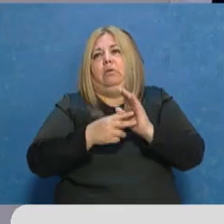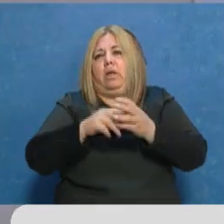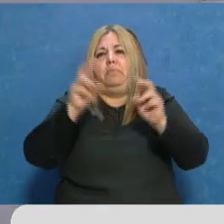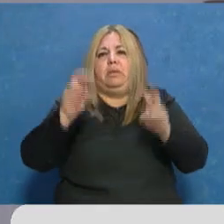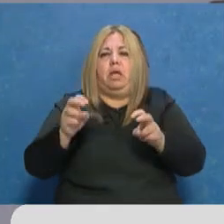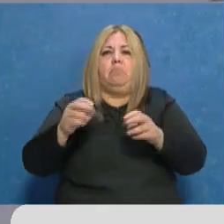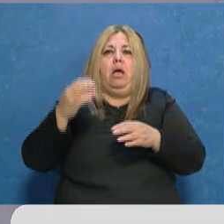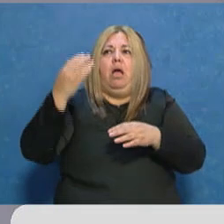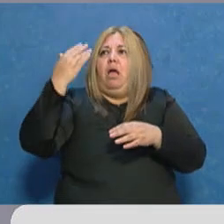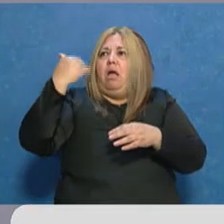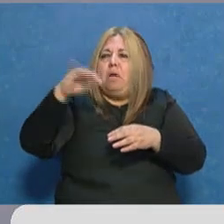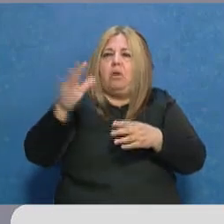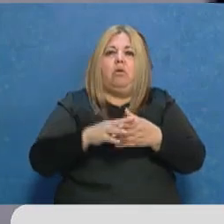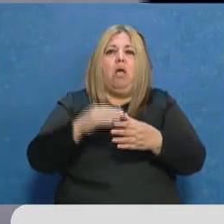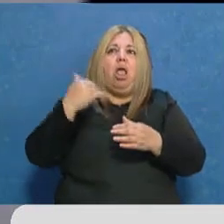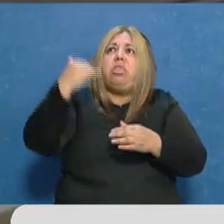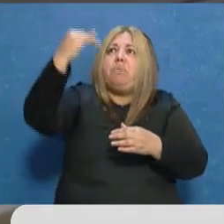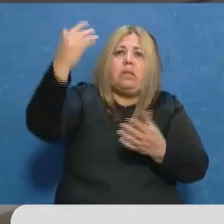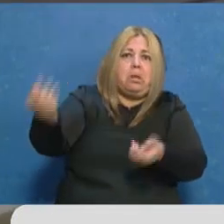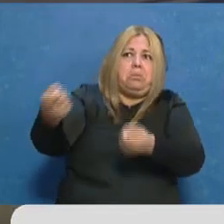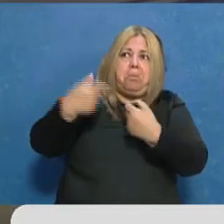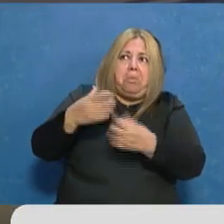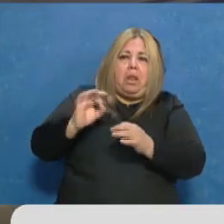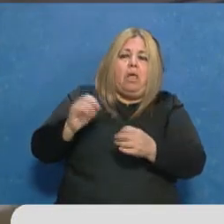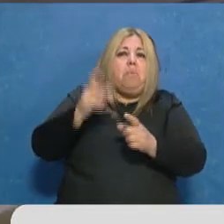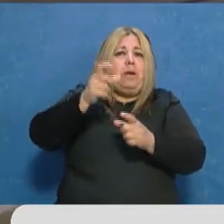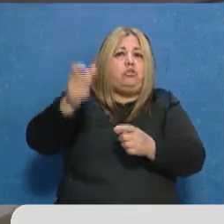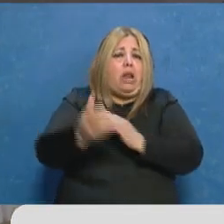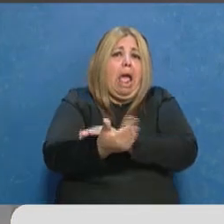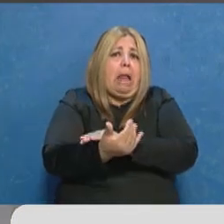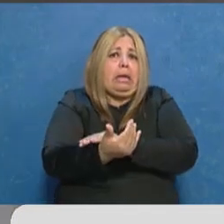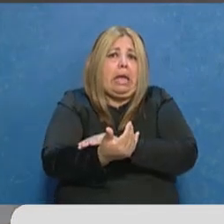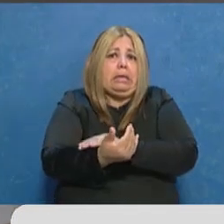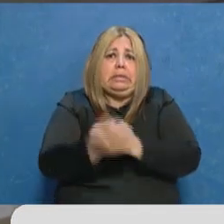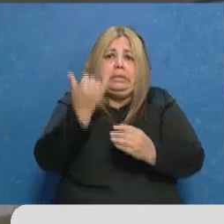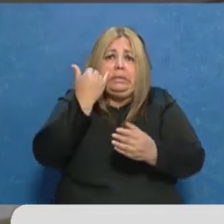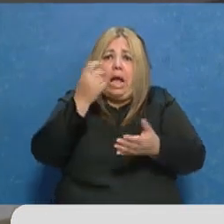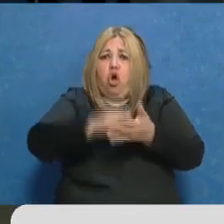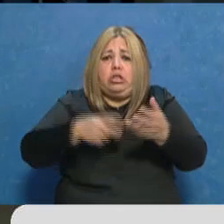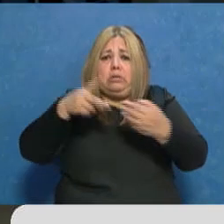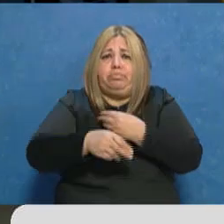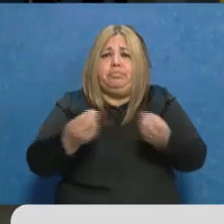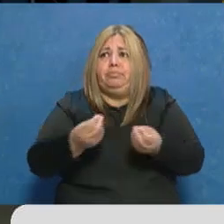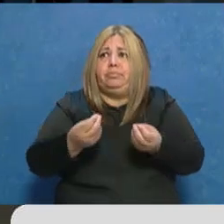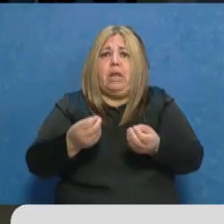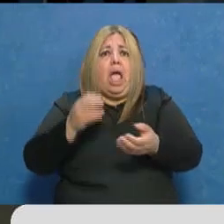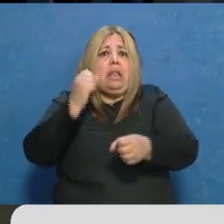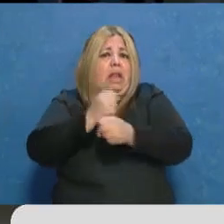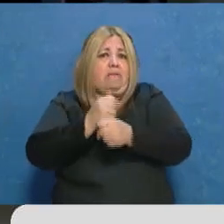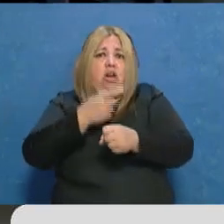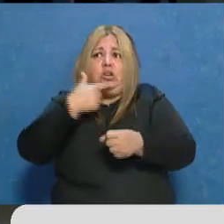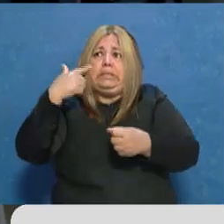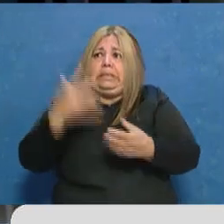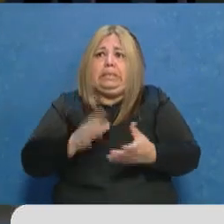entregado los departamentos, entre medio, mucha gente se le ha vencido el alquiler, los han despedido de los trabajos. Cumplimos con todos los requisitos,